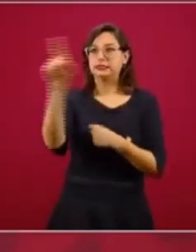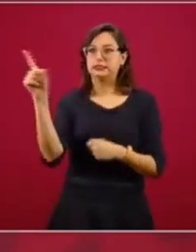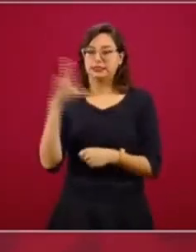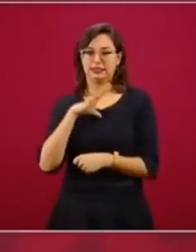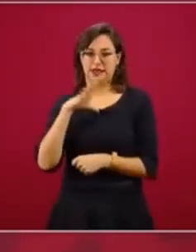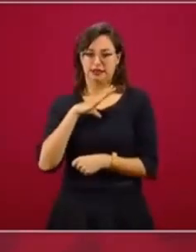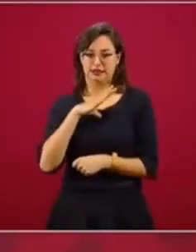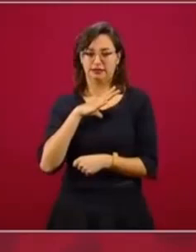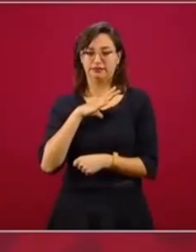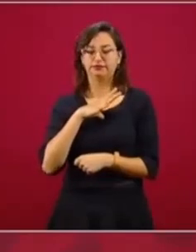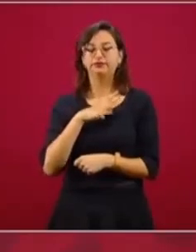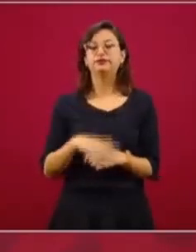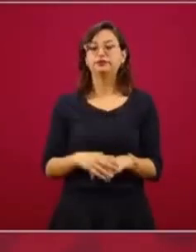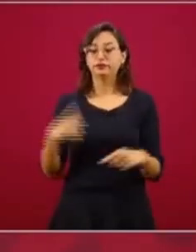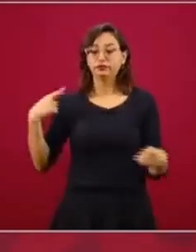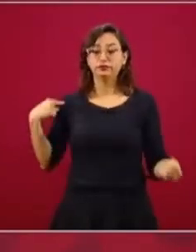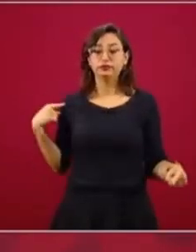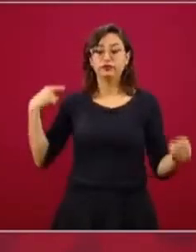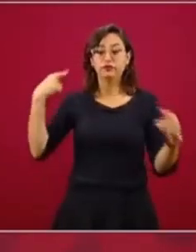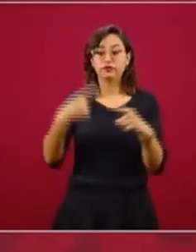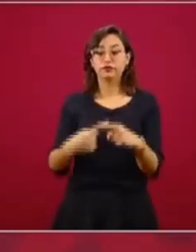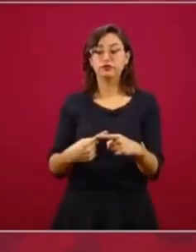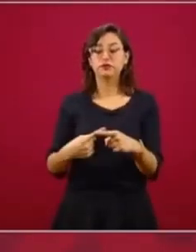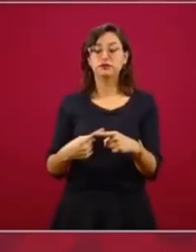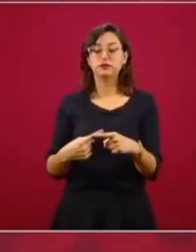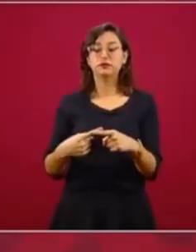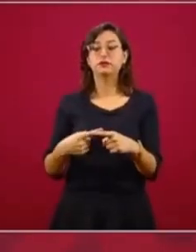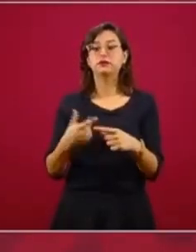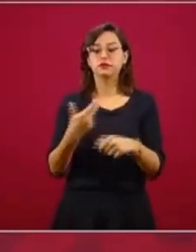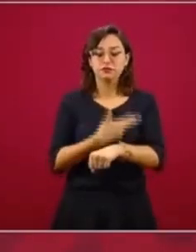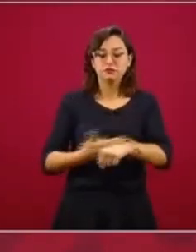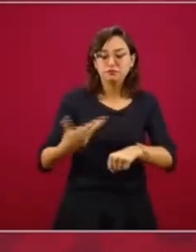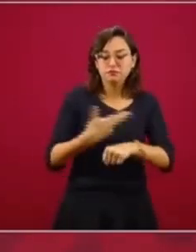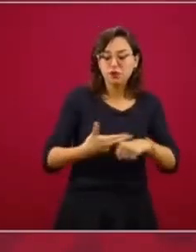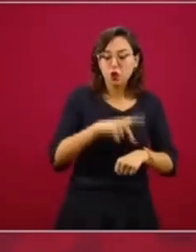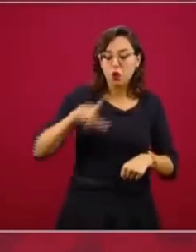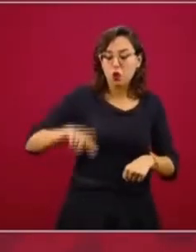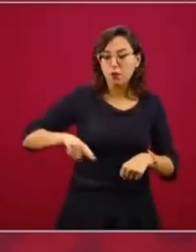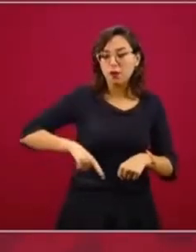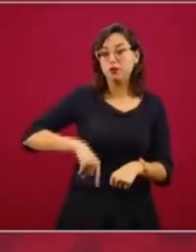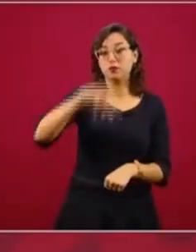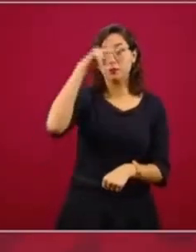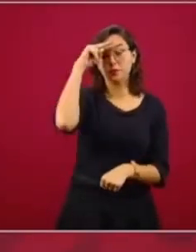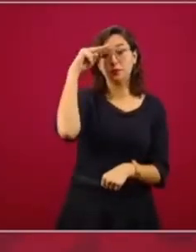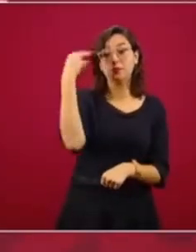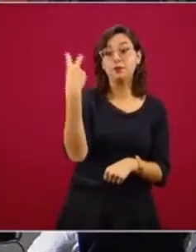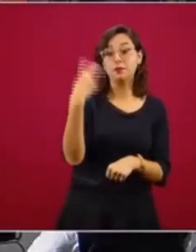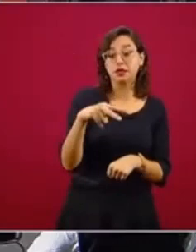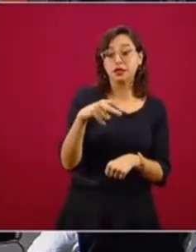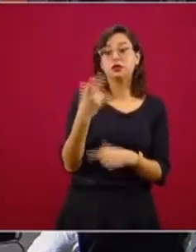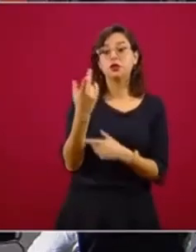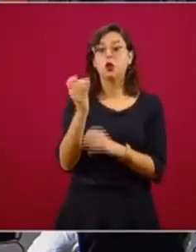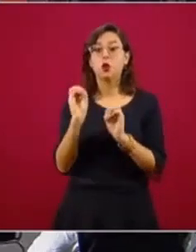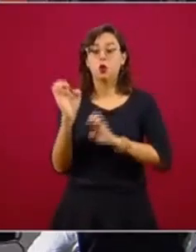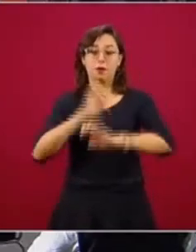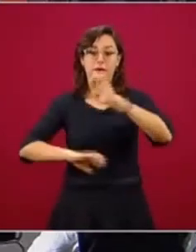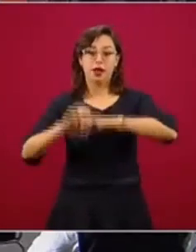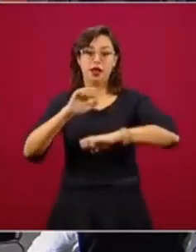repatriados con vuelos que se han organizado por el gobierno de México o en los que han participado en nuestras embajadas,